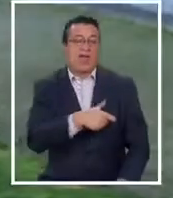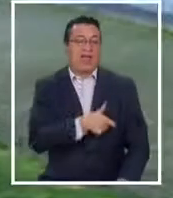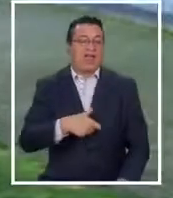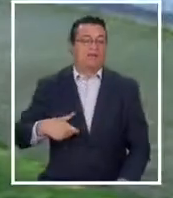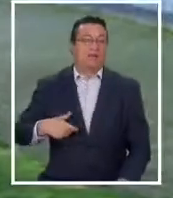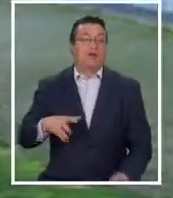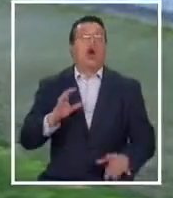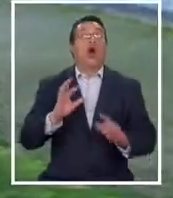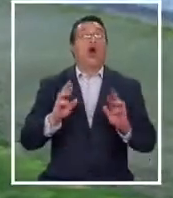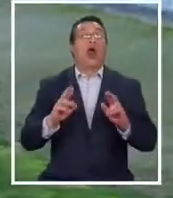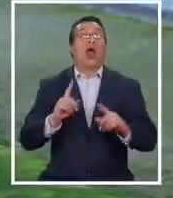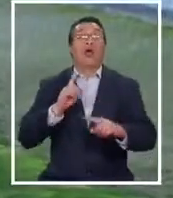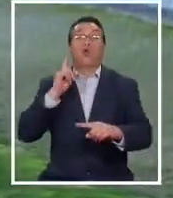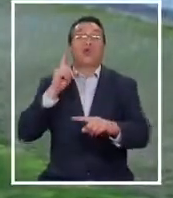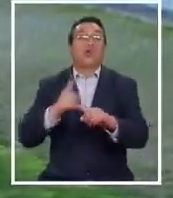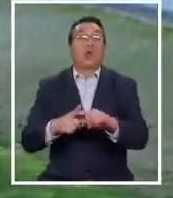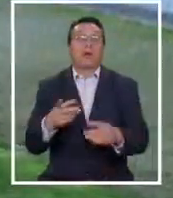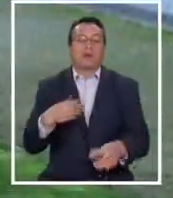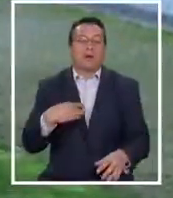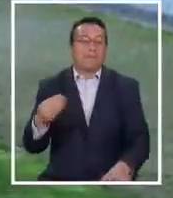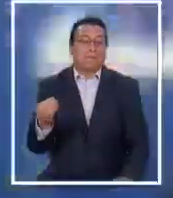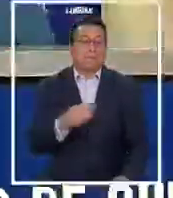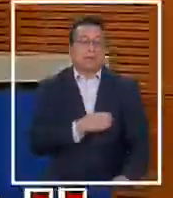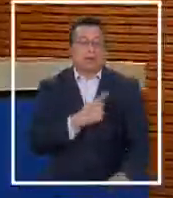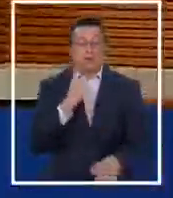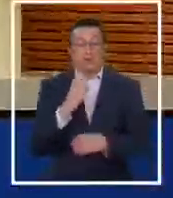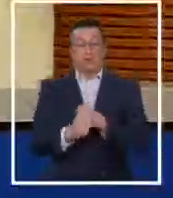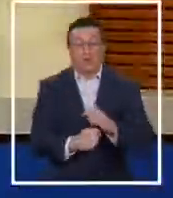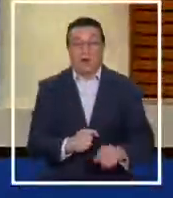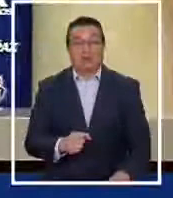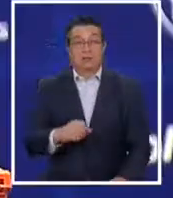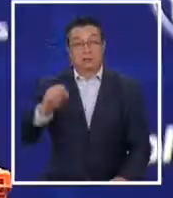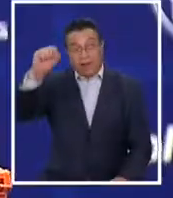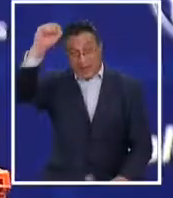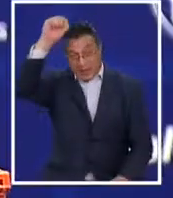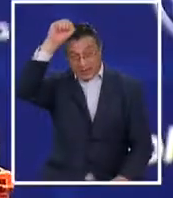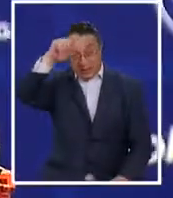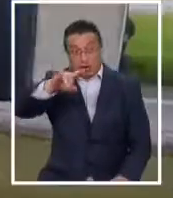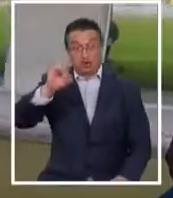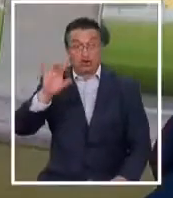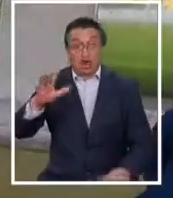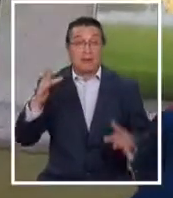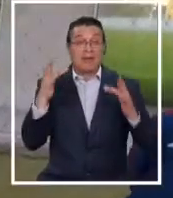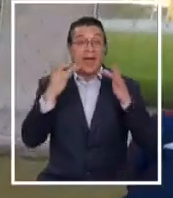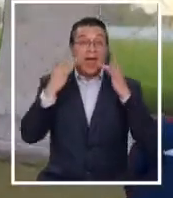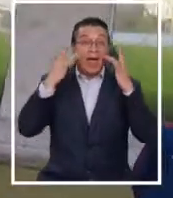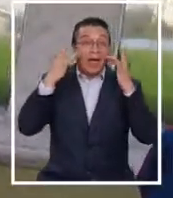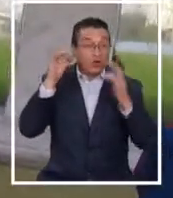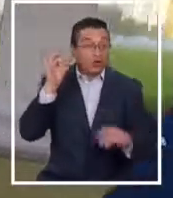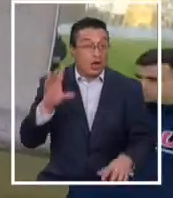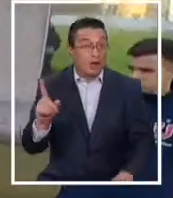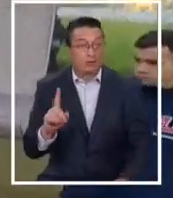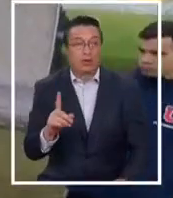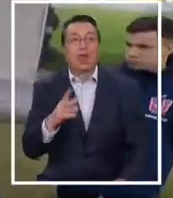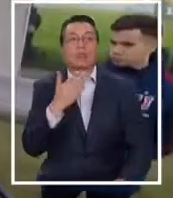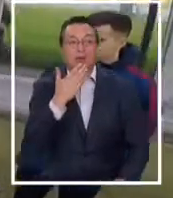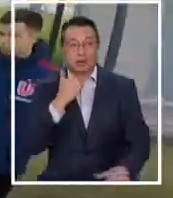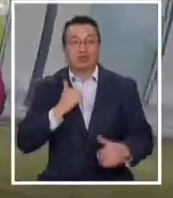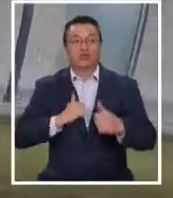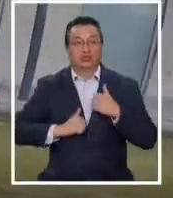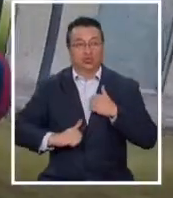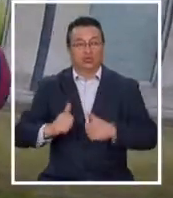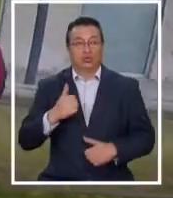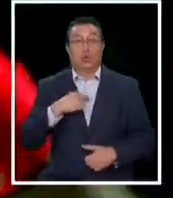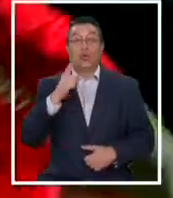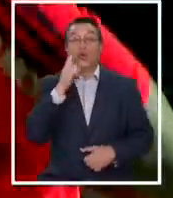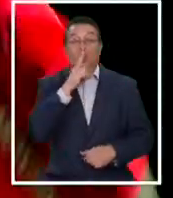Dios quiere nunca más poder repelir este triste año. Es que Herrera no solo supo de alegrías con la camiseta de la U, también sufrió. Su